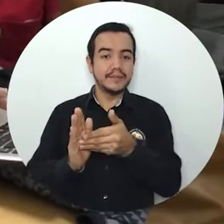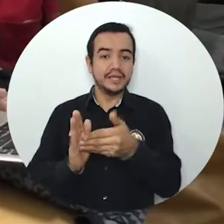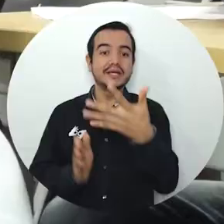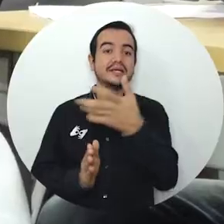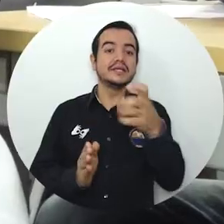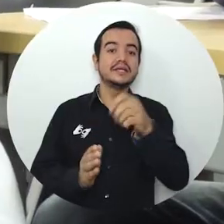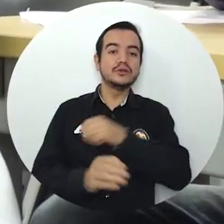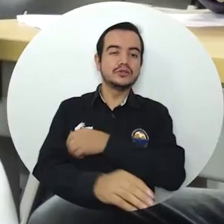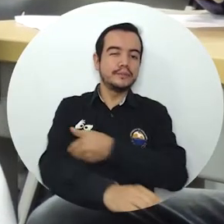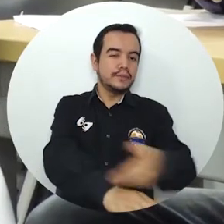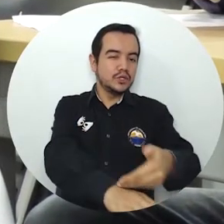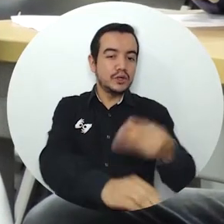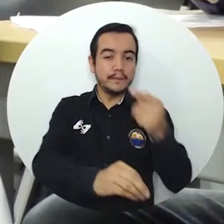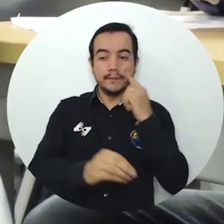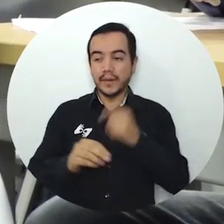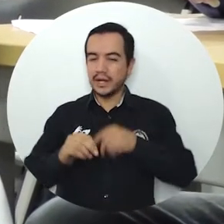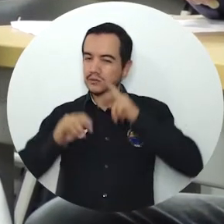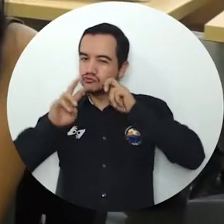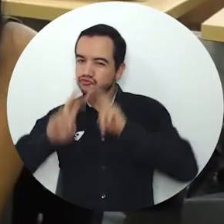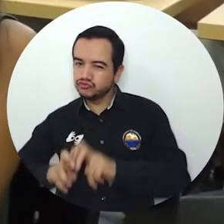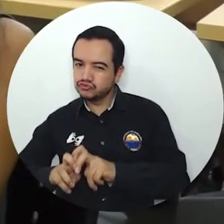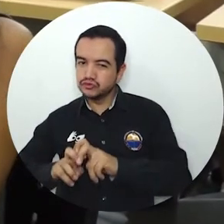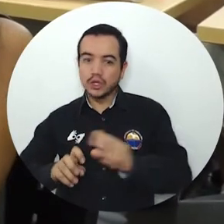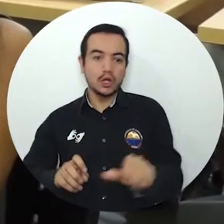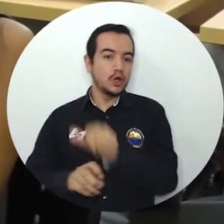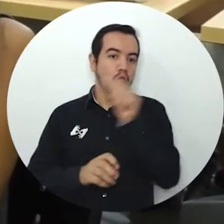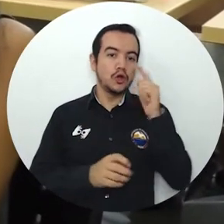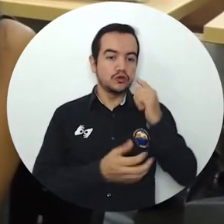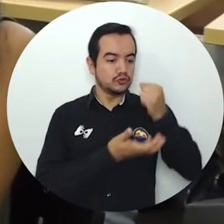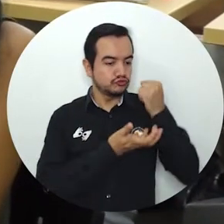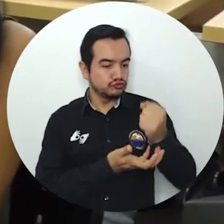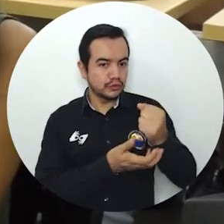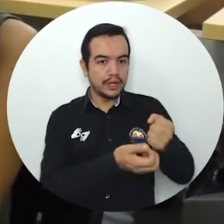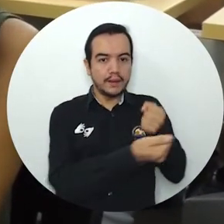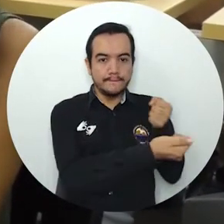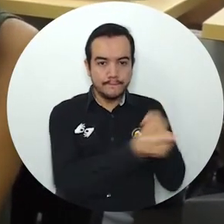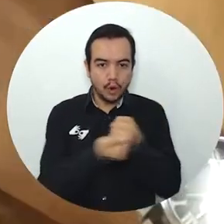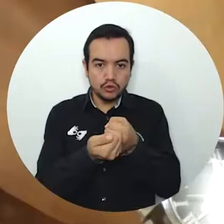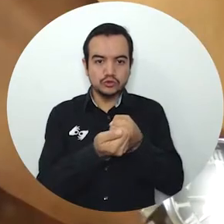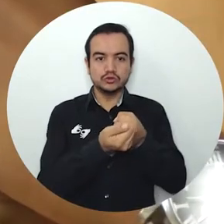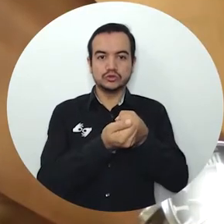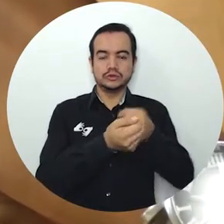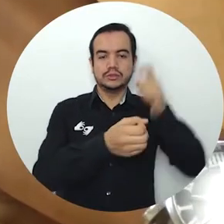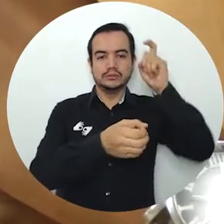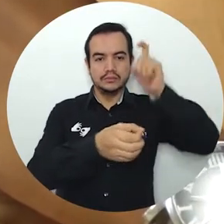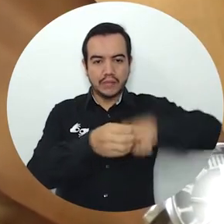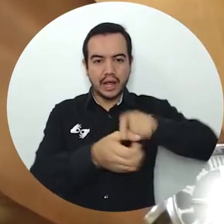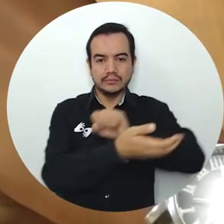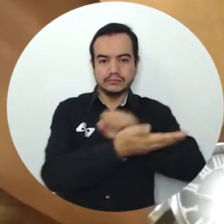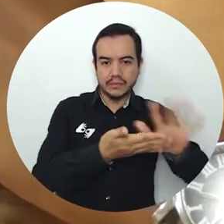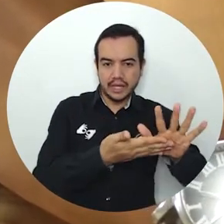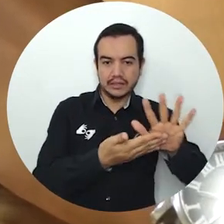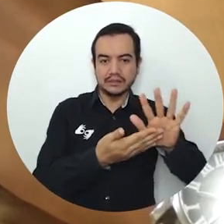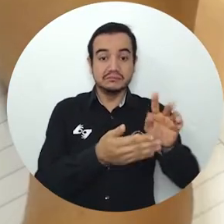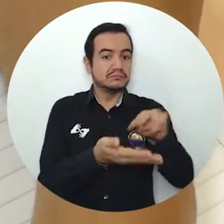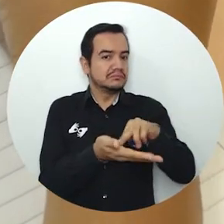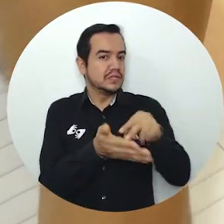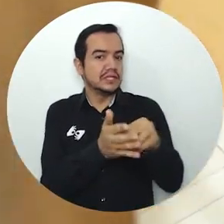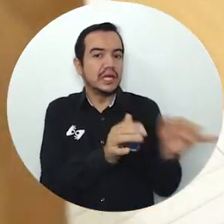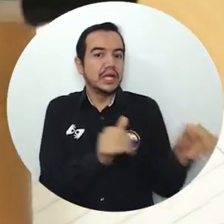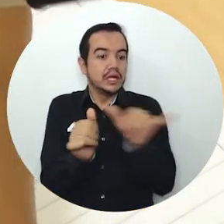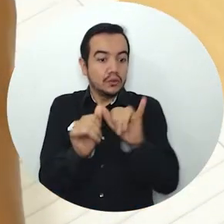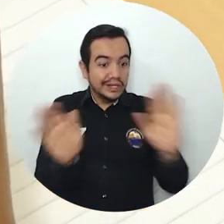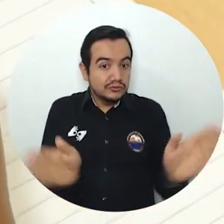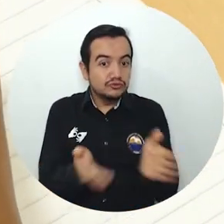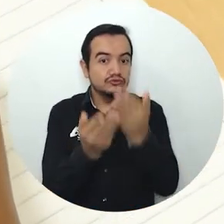millones de pesos para el fondo de investigación, los recursos para el fondo de manutención, ayudantía, becas que tienen que ver con todo el tema de bienestar para